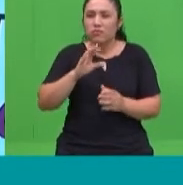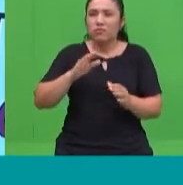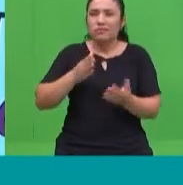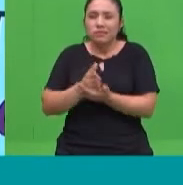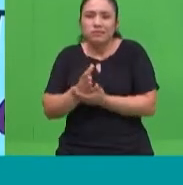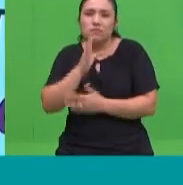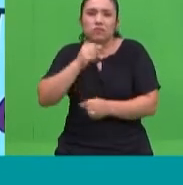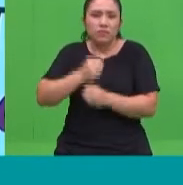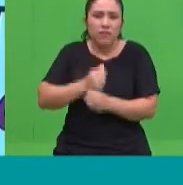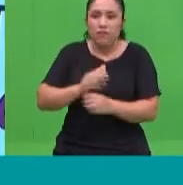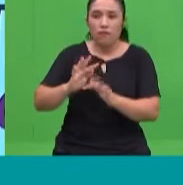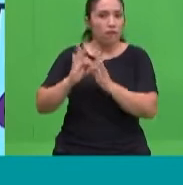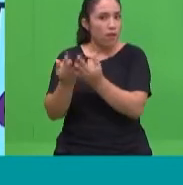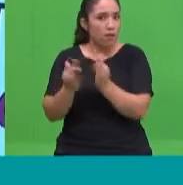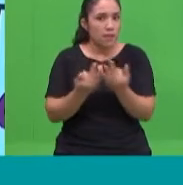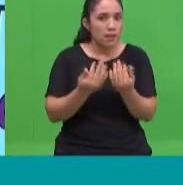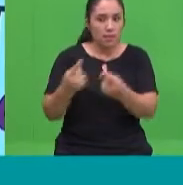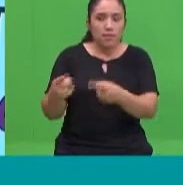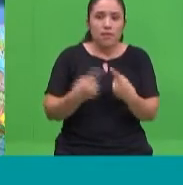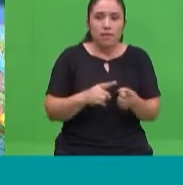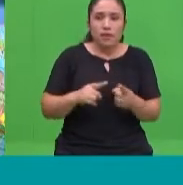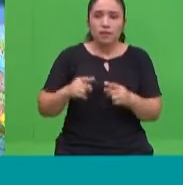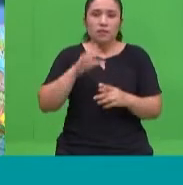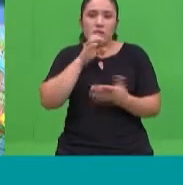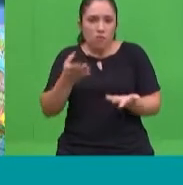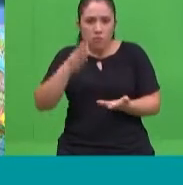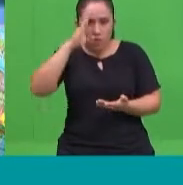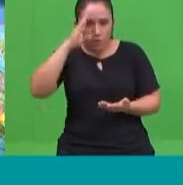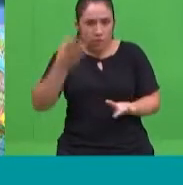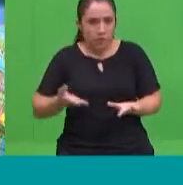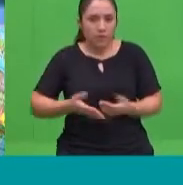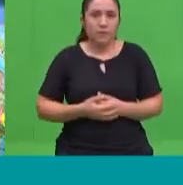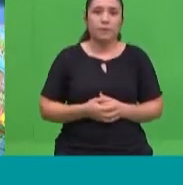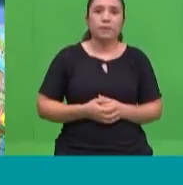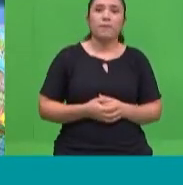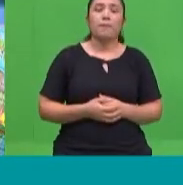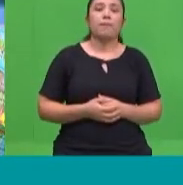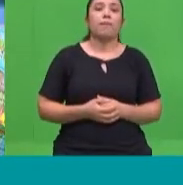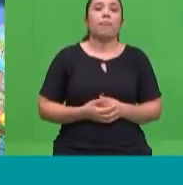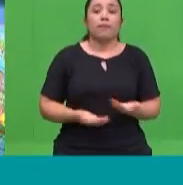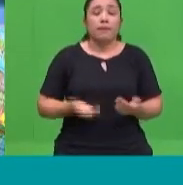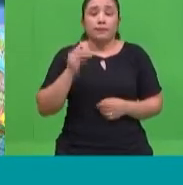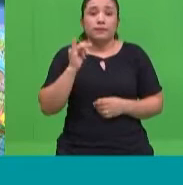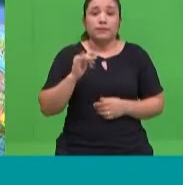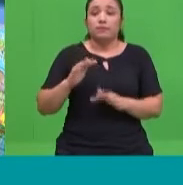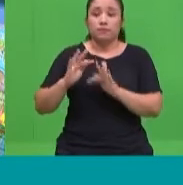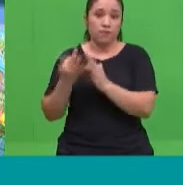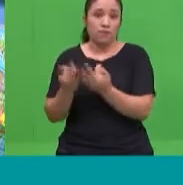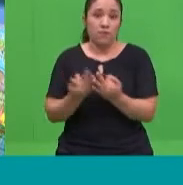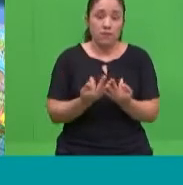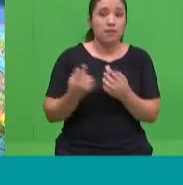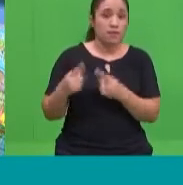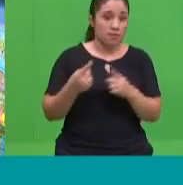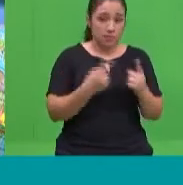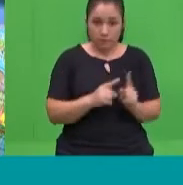hoy tiene diversas formas de estar constituida? Sí, hoy día las familias tienen diversas formas de constitución. Partamos de que la familia